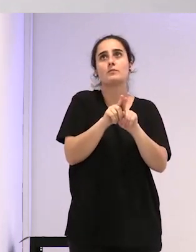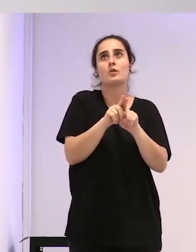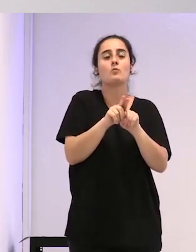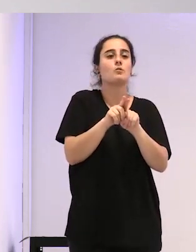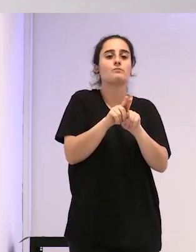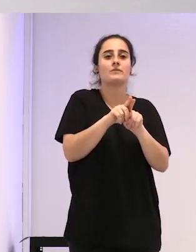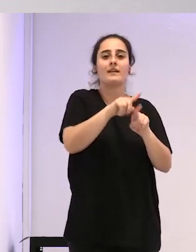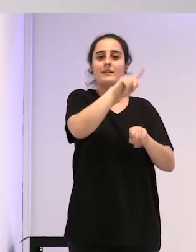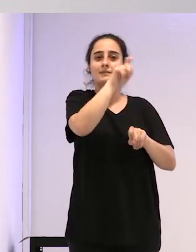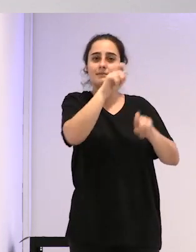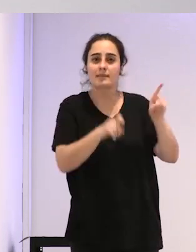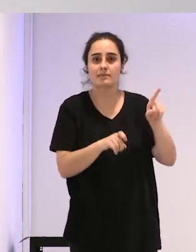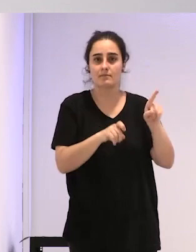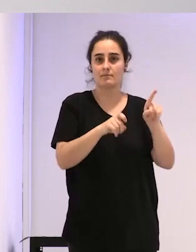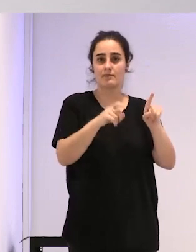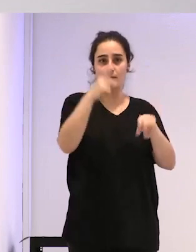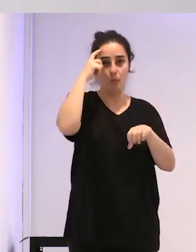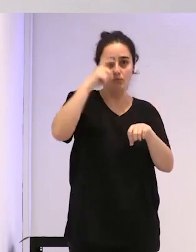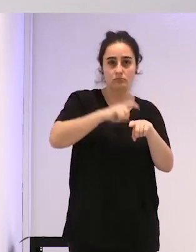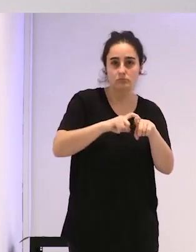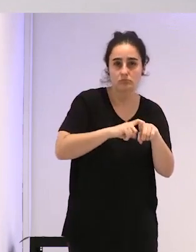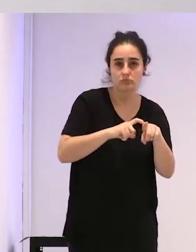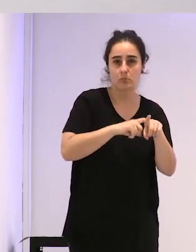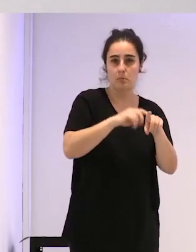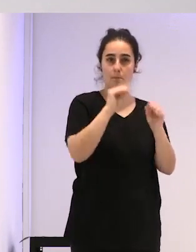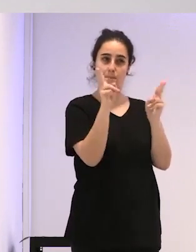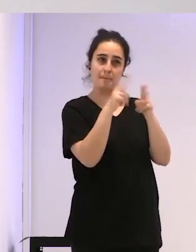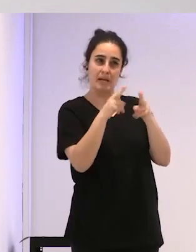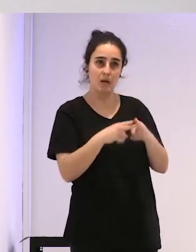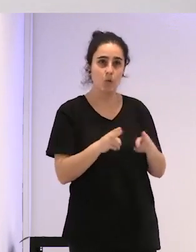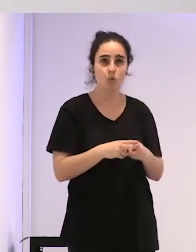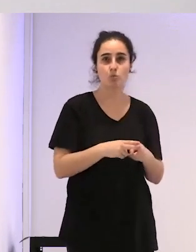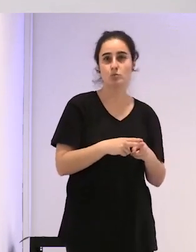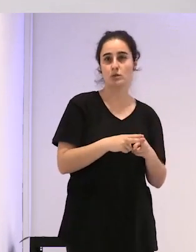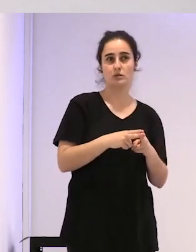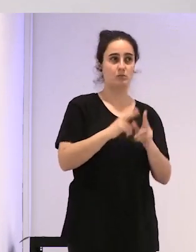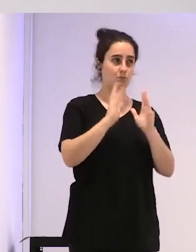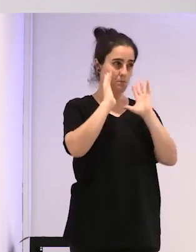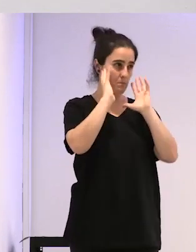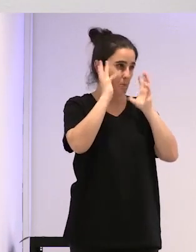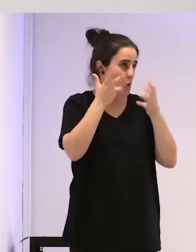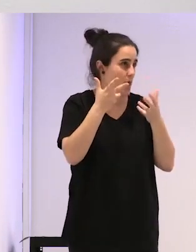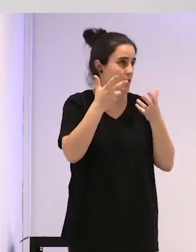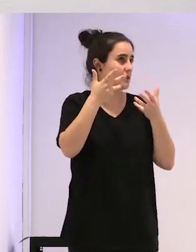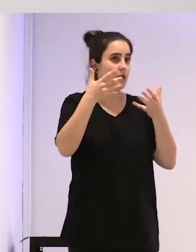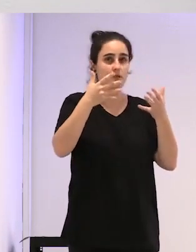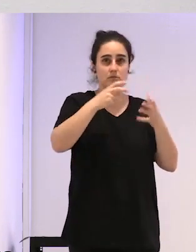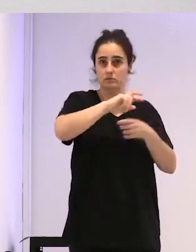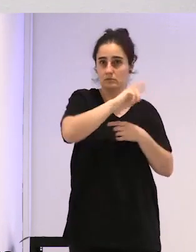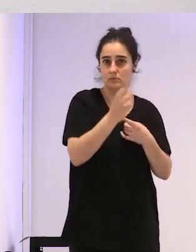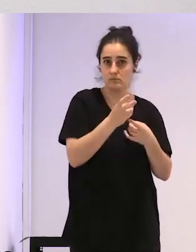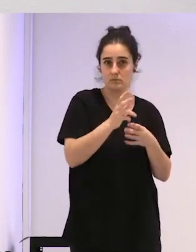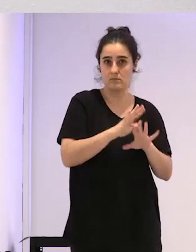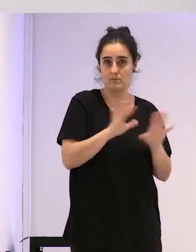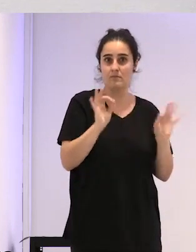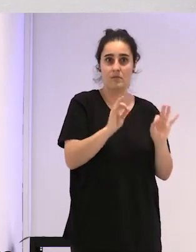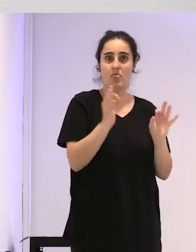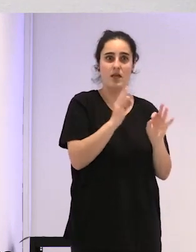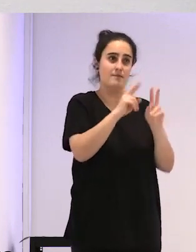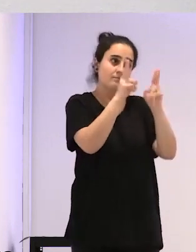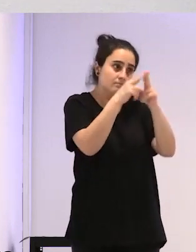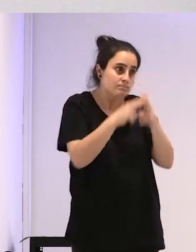psicológicos, por unas preguntas insolentes, violentas, etcétera, para